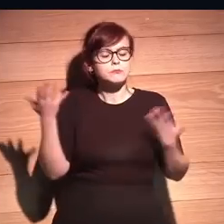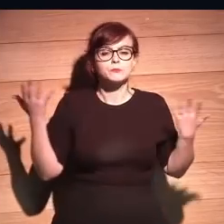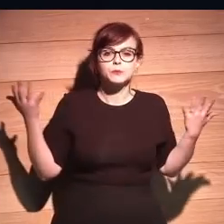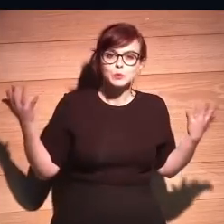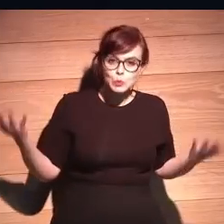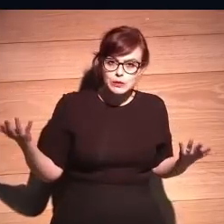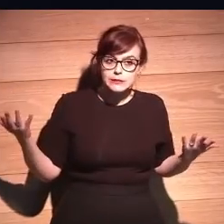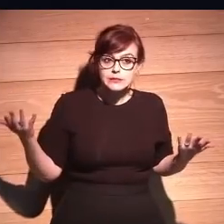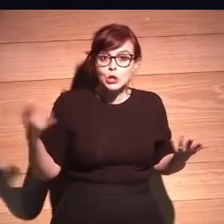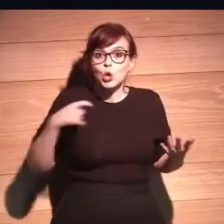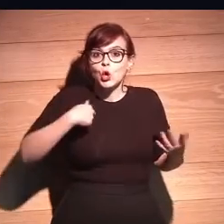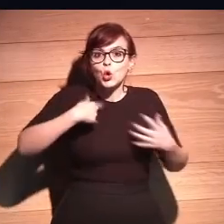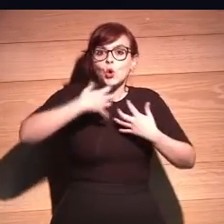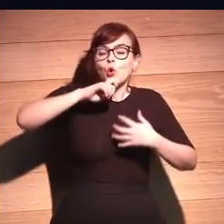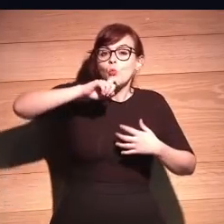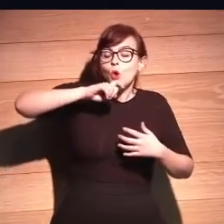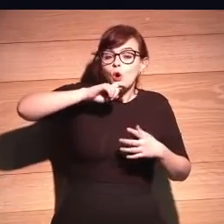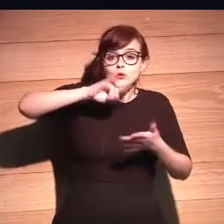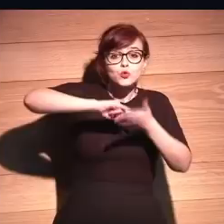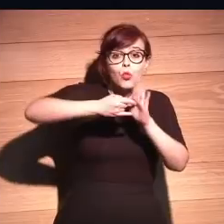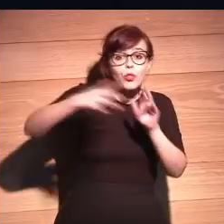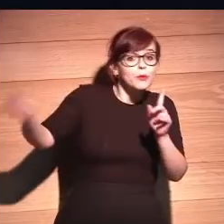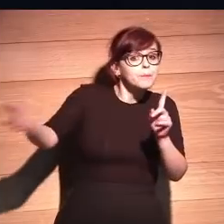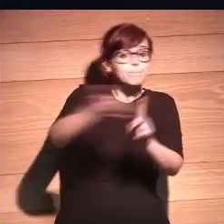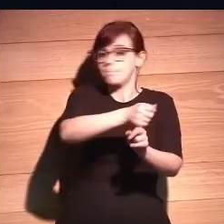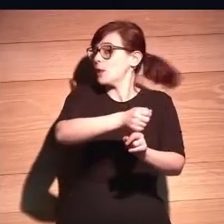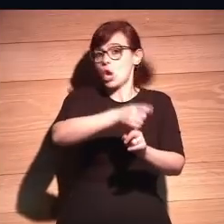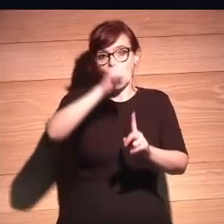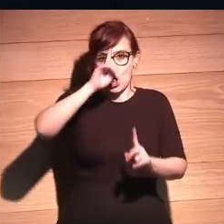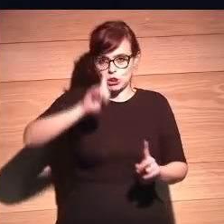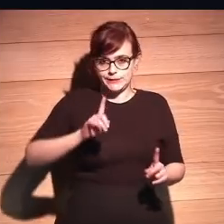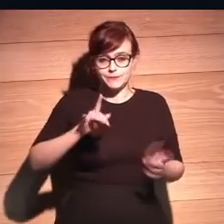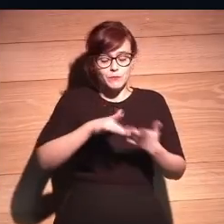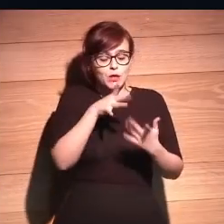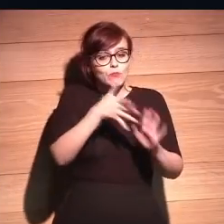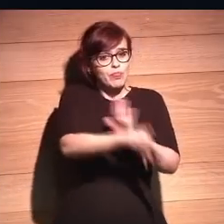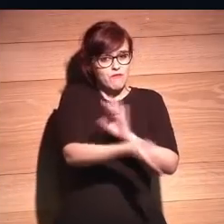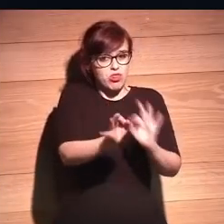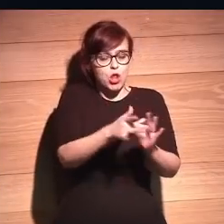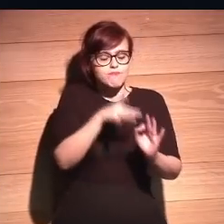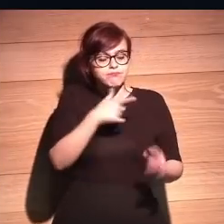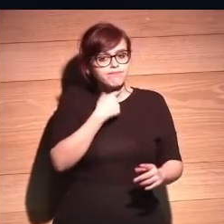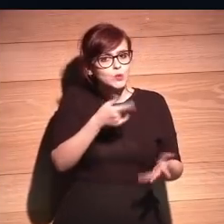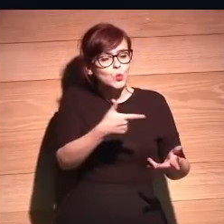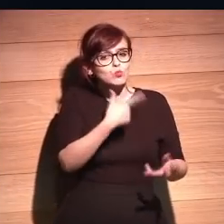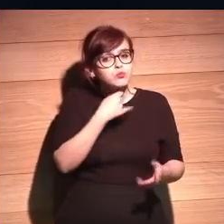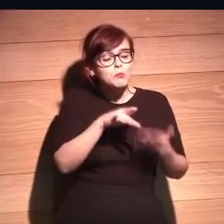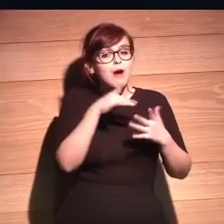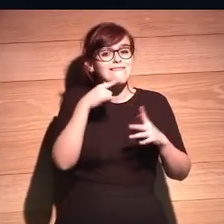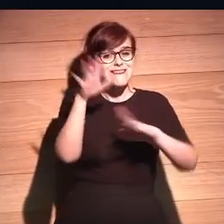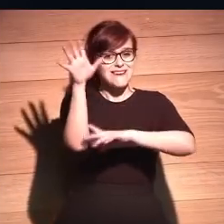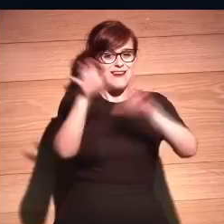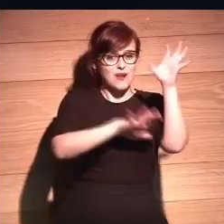Pero se me escapa cómo lo ha hecho. Y me fascina esta definición porque a día de hoy las redes